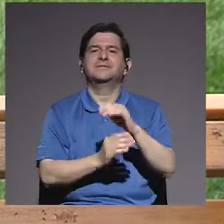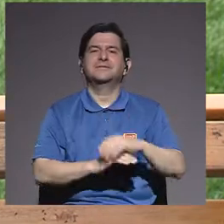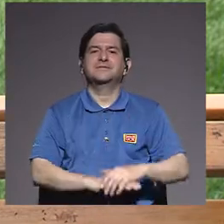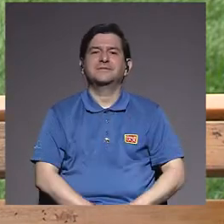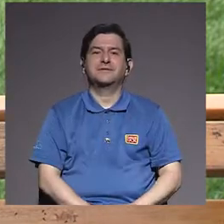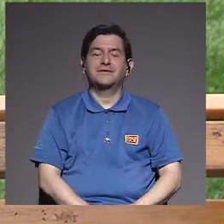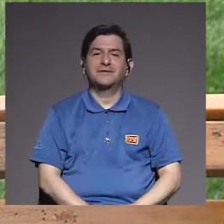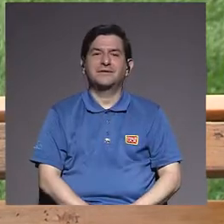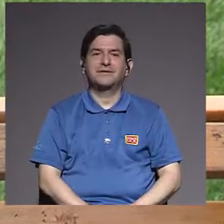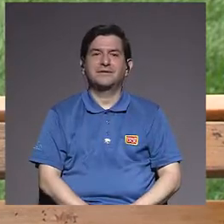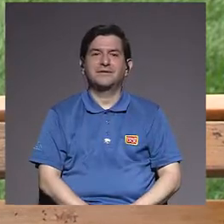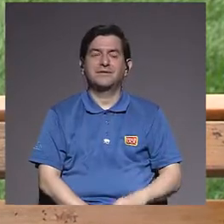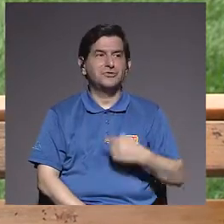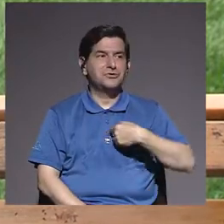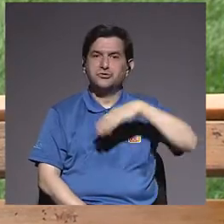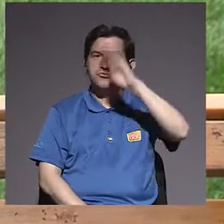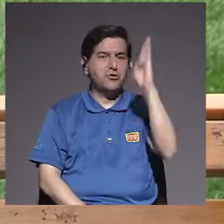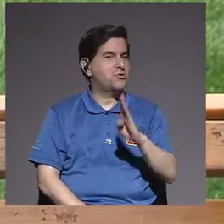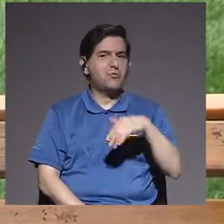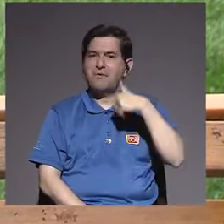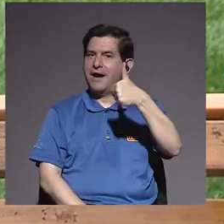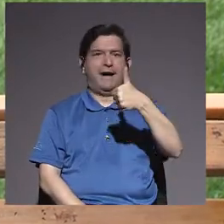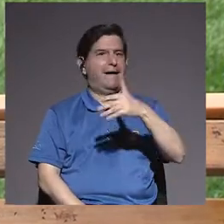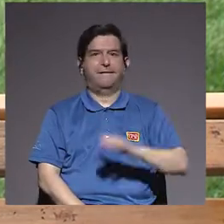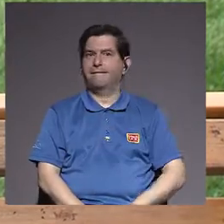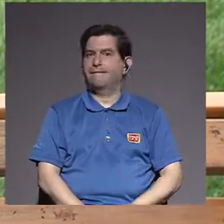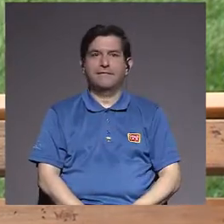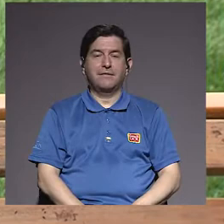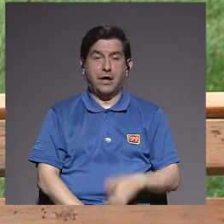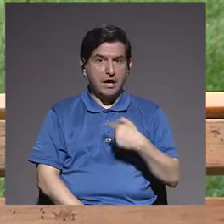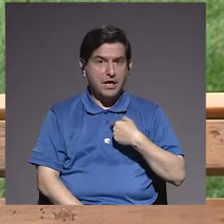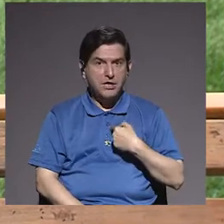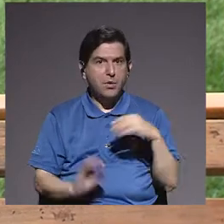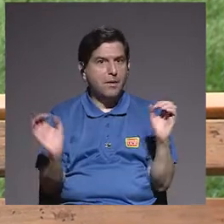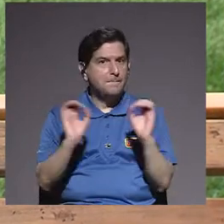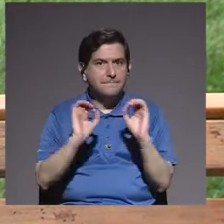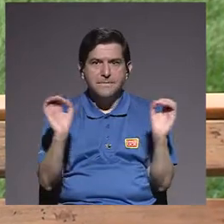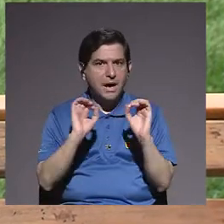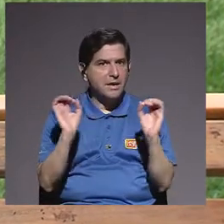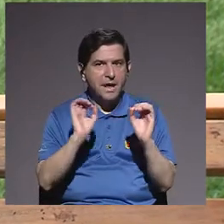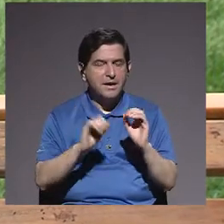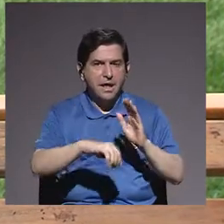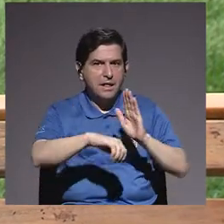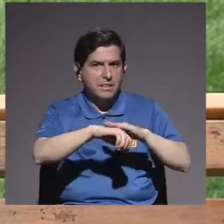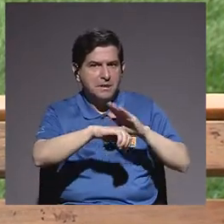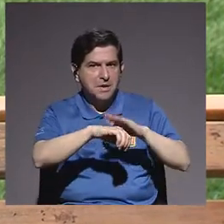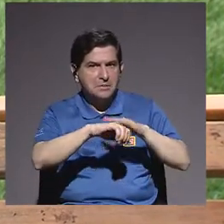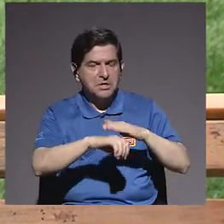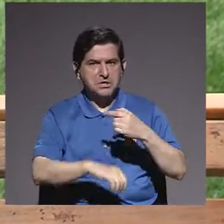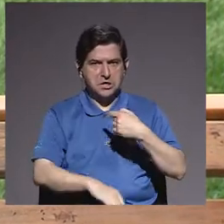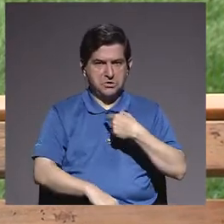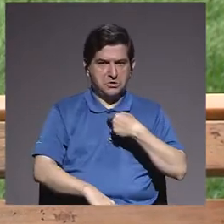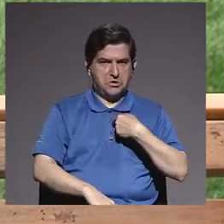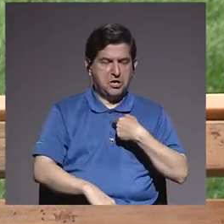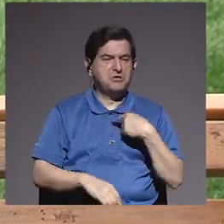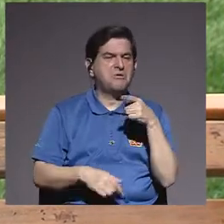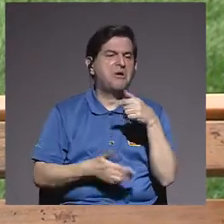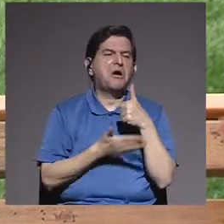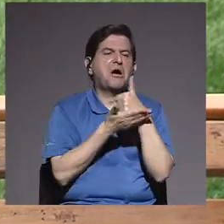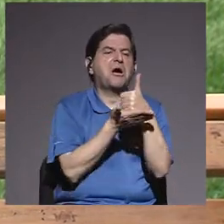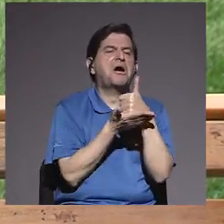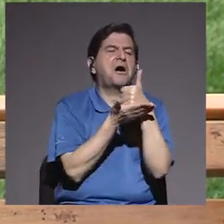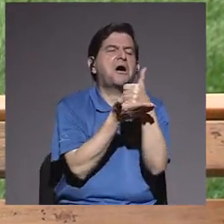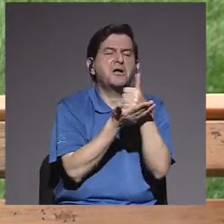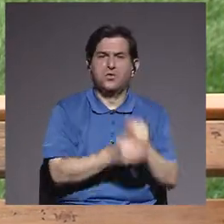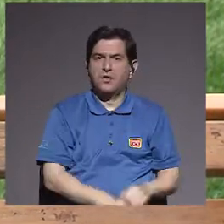no me acuerdo haberle ganado en un solo juego, y no haciendo, no creyéndome yo, haciéndole la